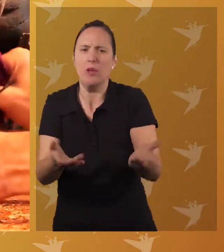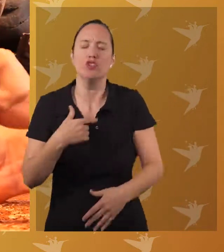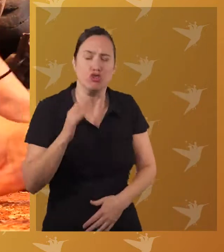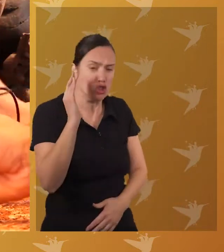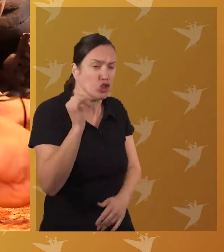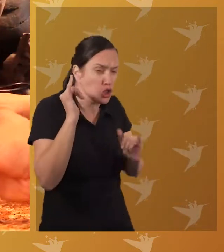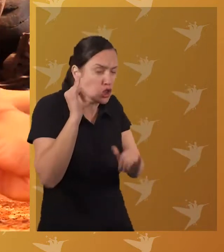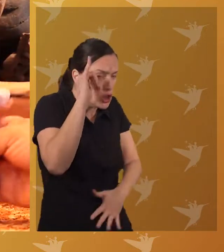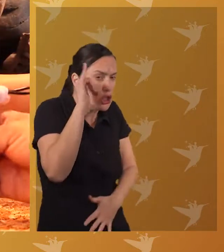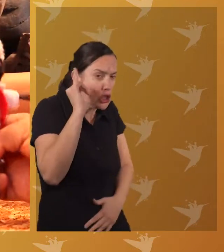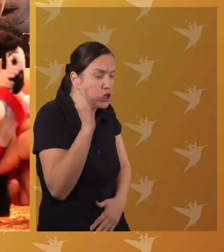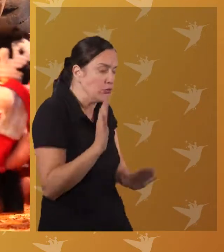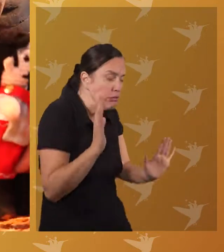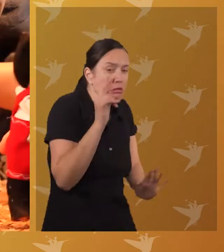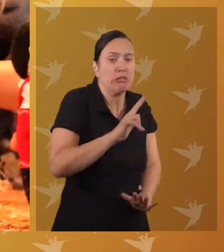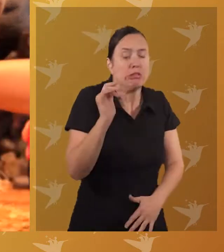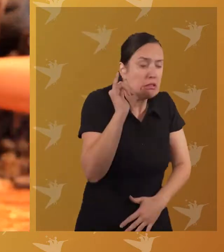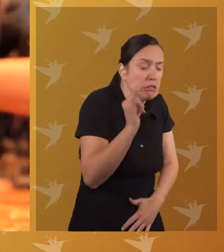ya! ¡Pero vamos, ya! Sí, sí, señor.